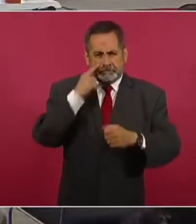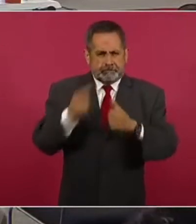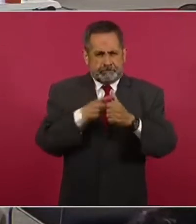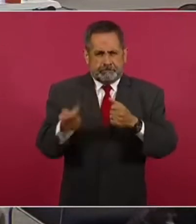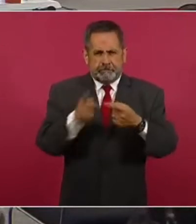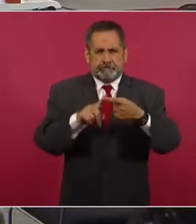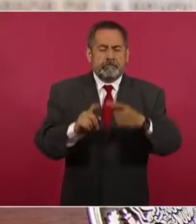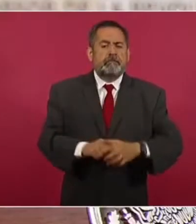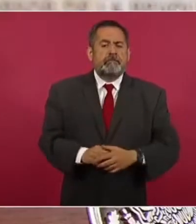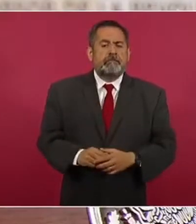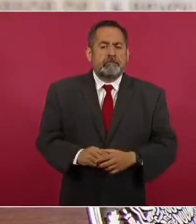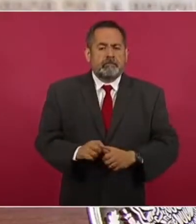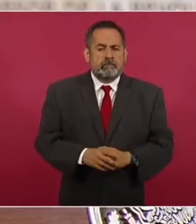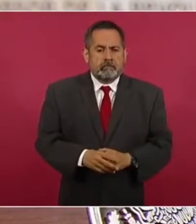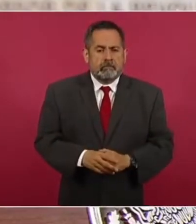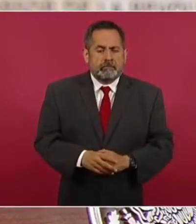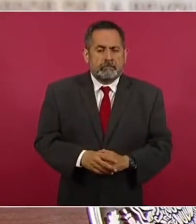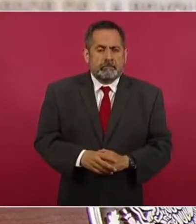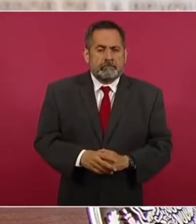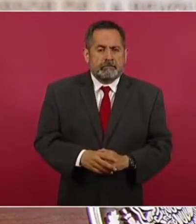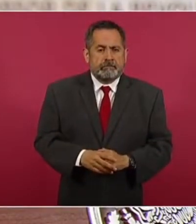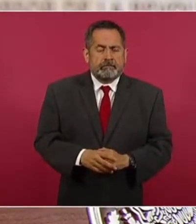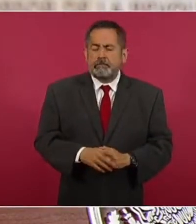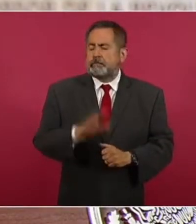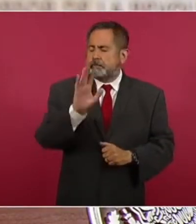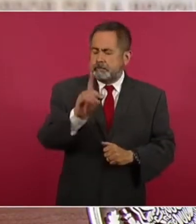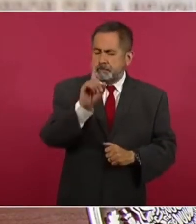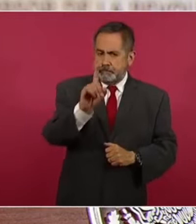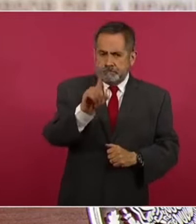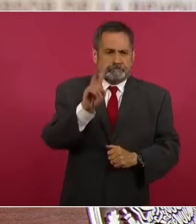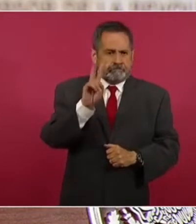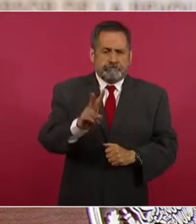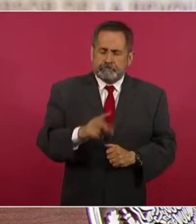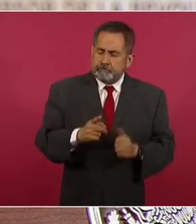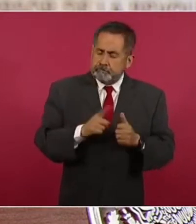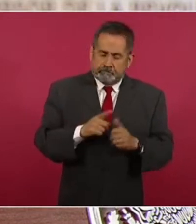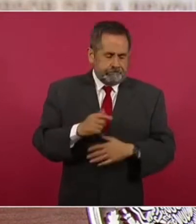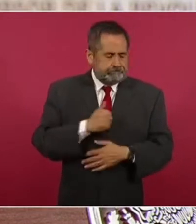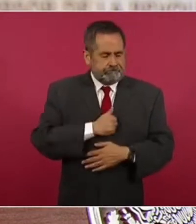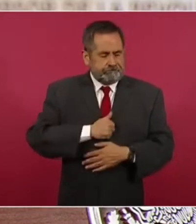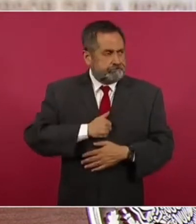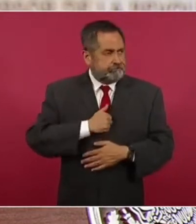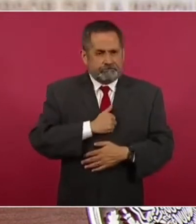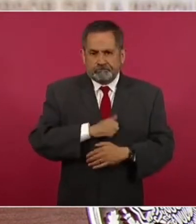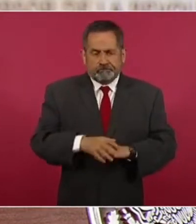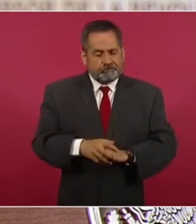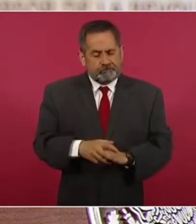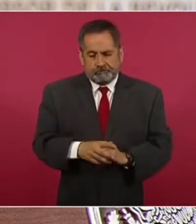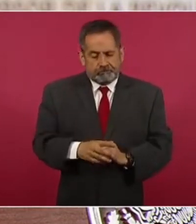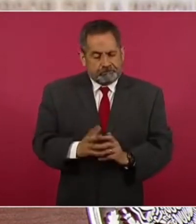pregunta. Pues primero, que es un caso lamentable y enviar